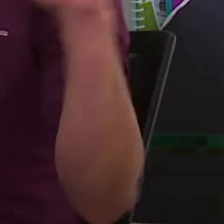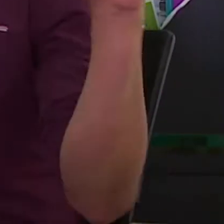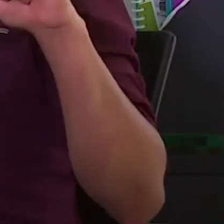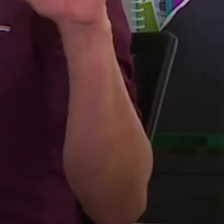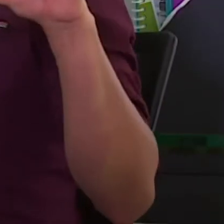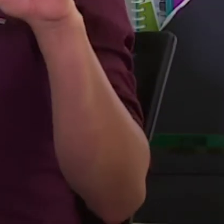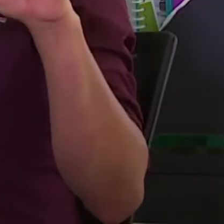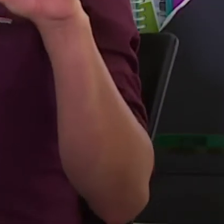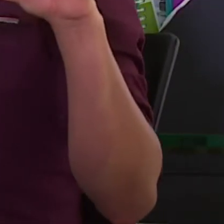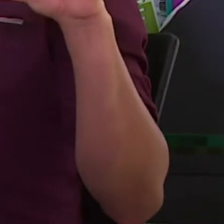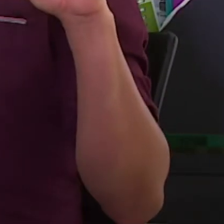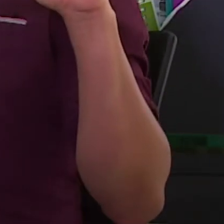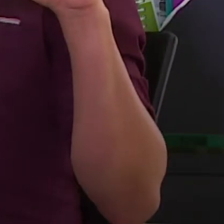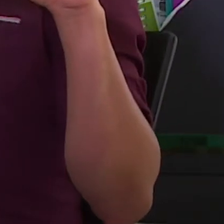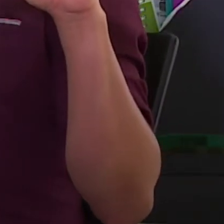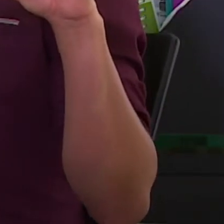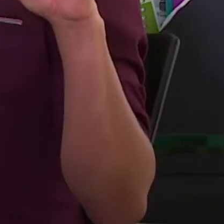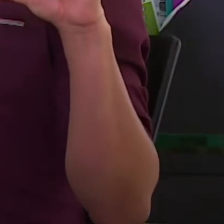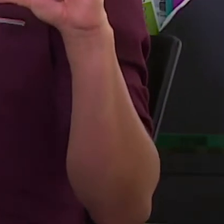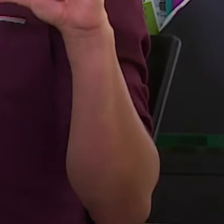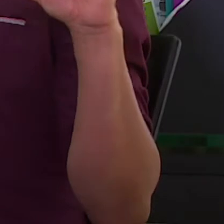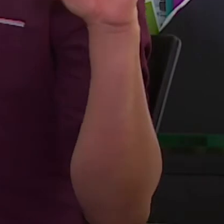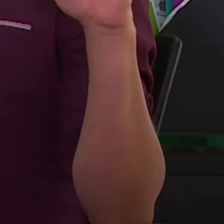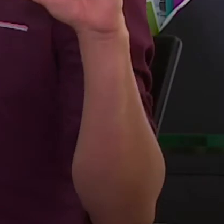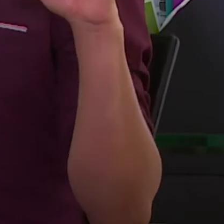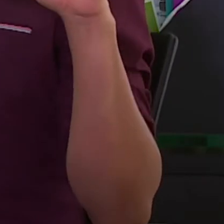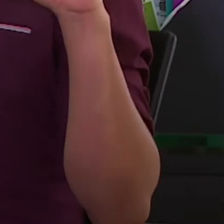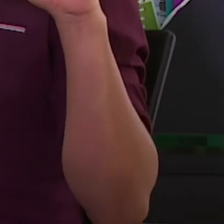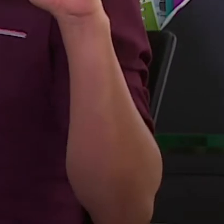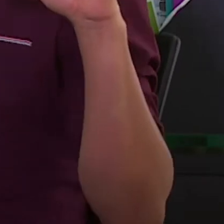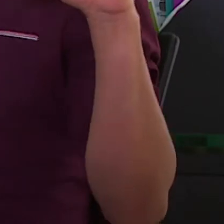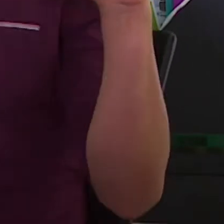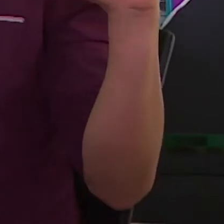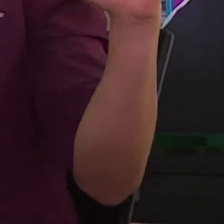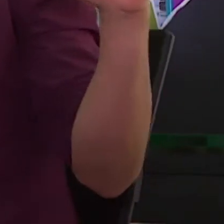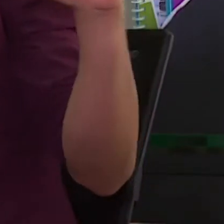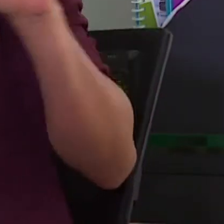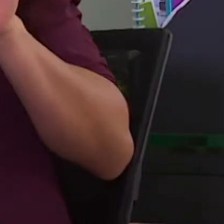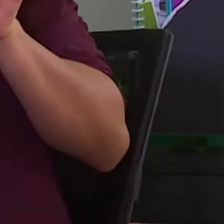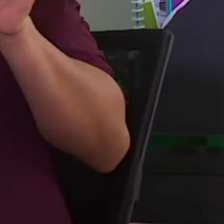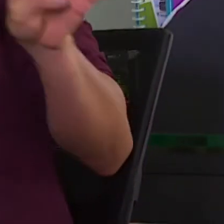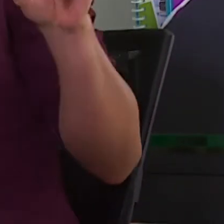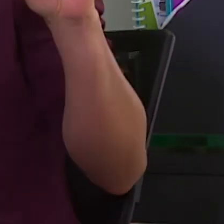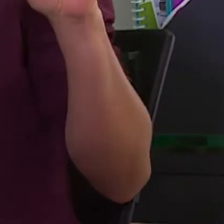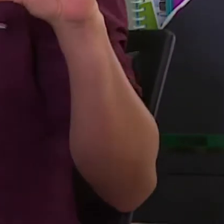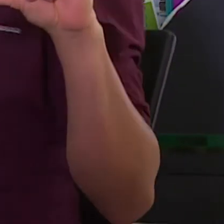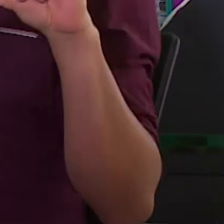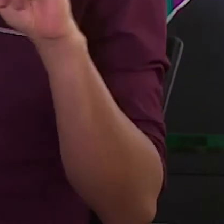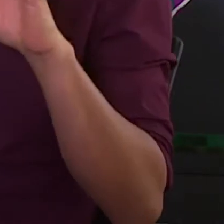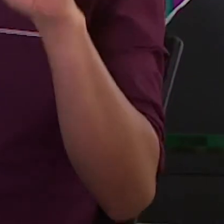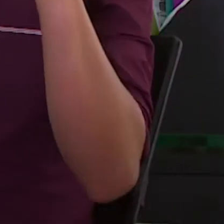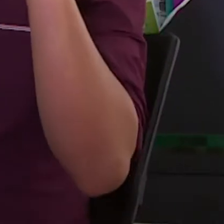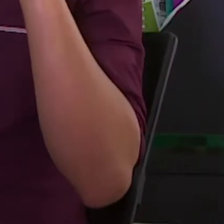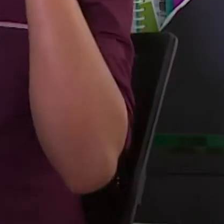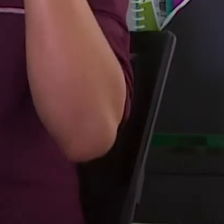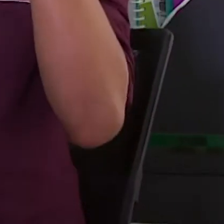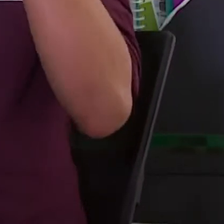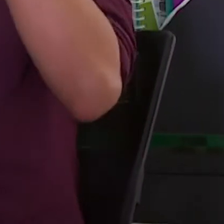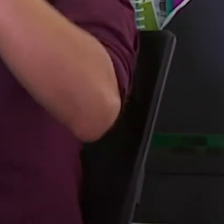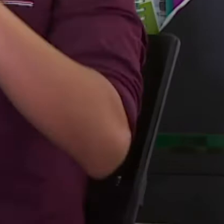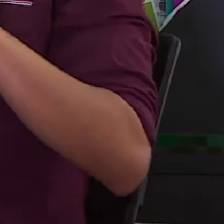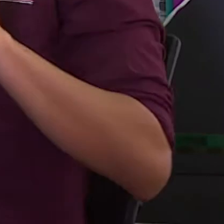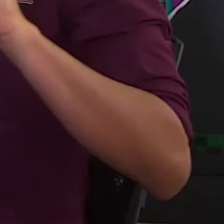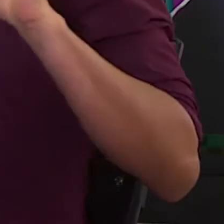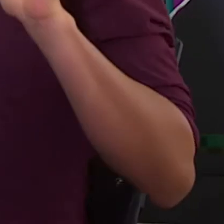La ficción atrapa audiencias, da color a la programación de un canal y crea incluso memorias